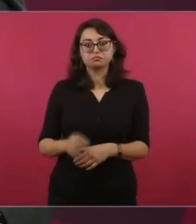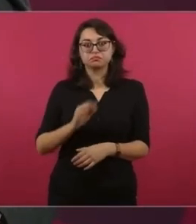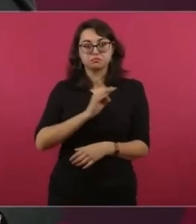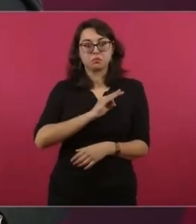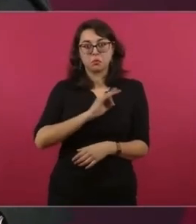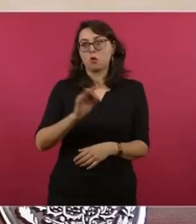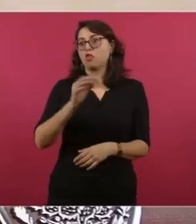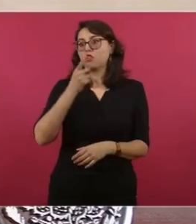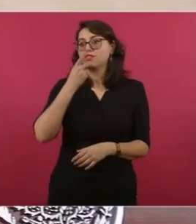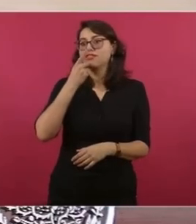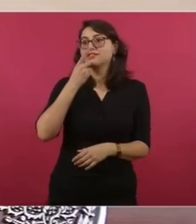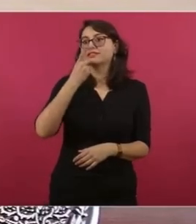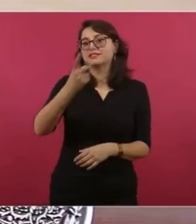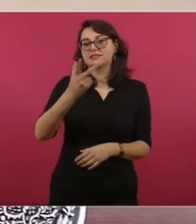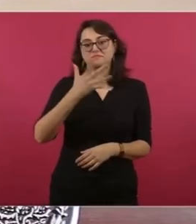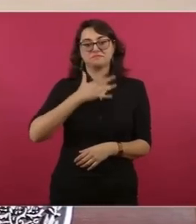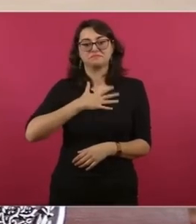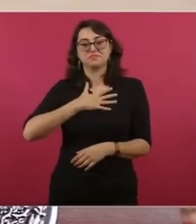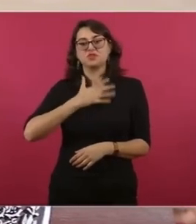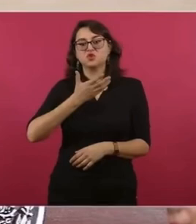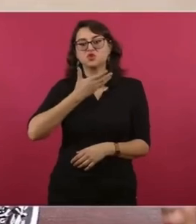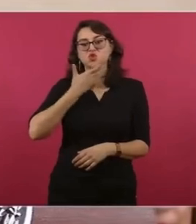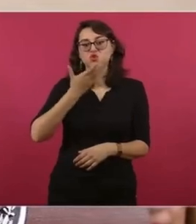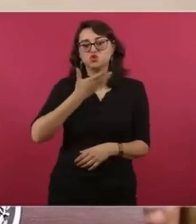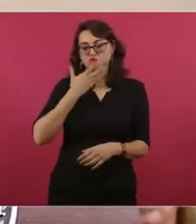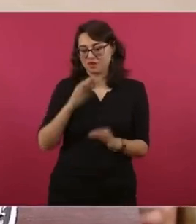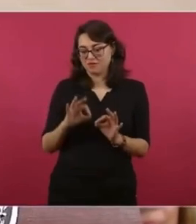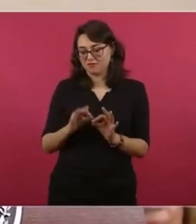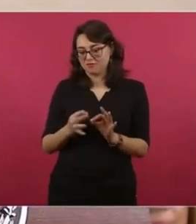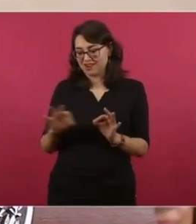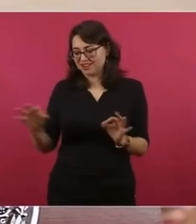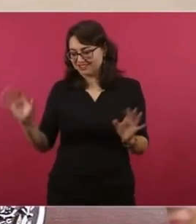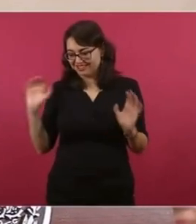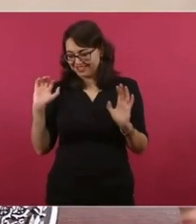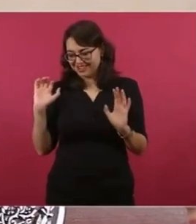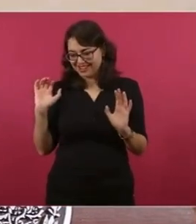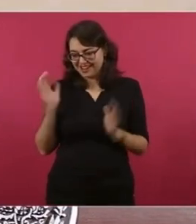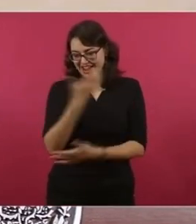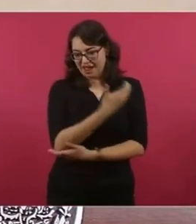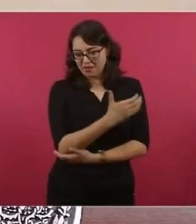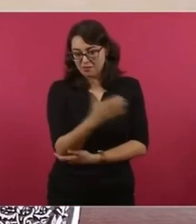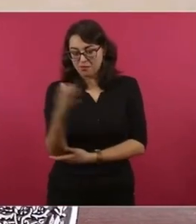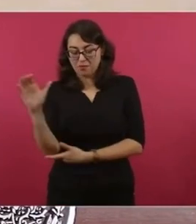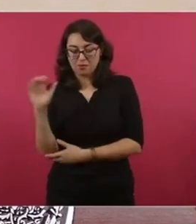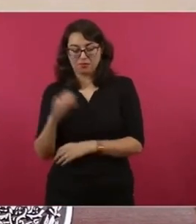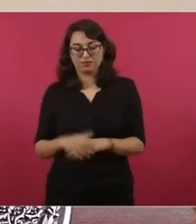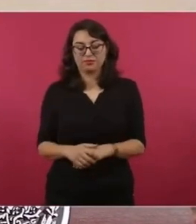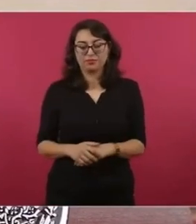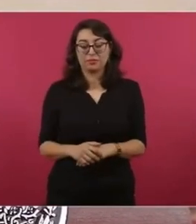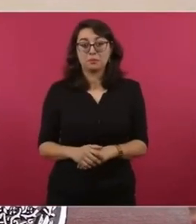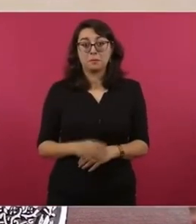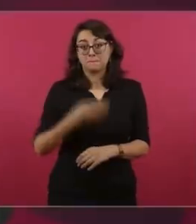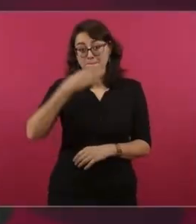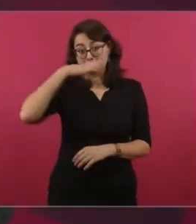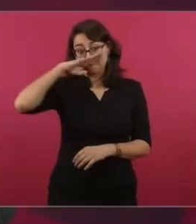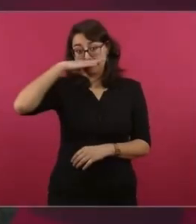cuando la milpa se da bien, alcanza hasta para el pájaro.